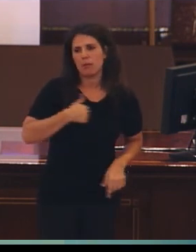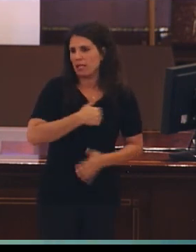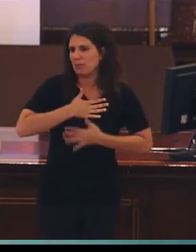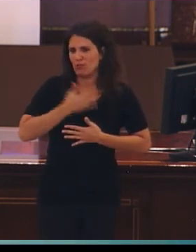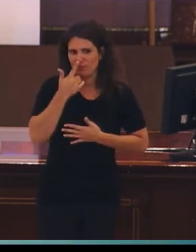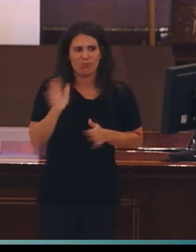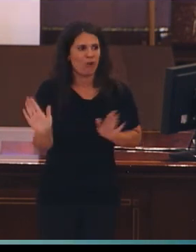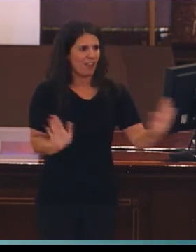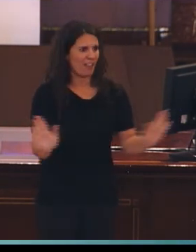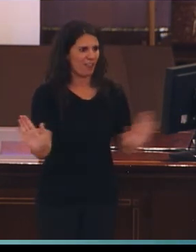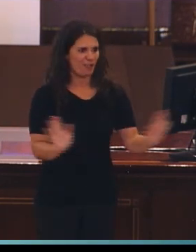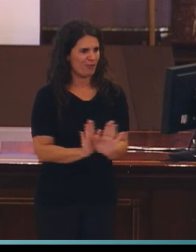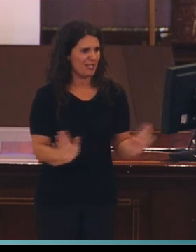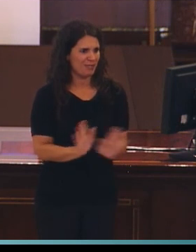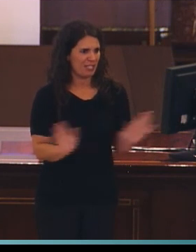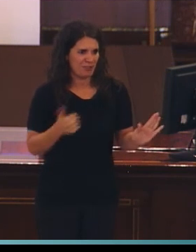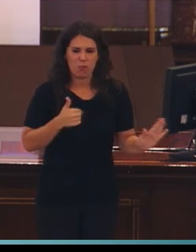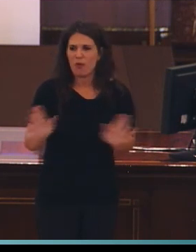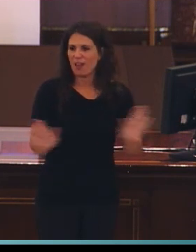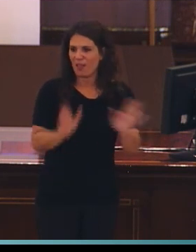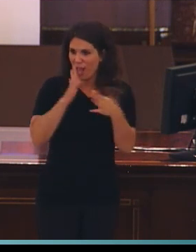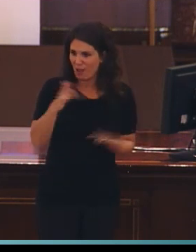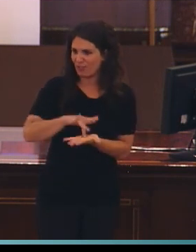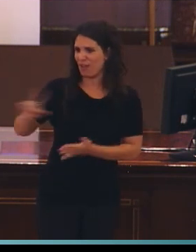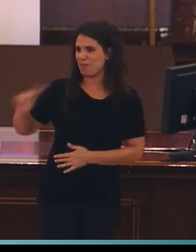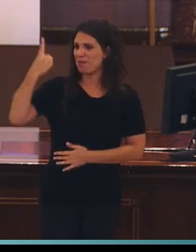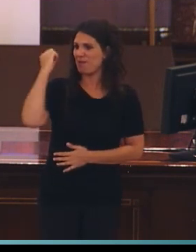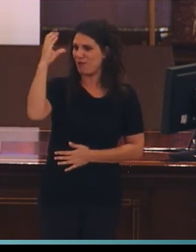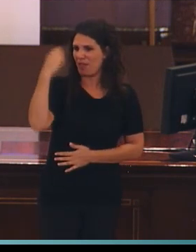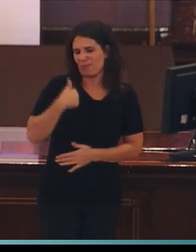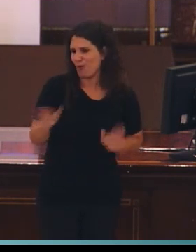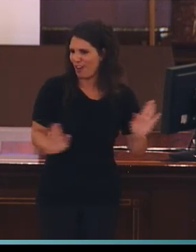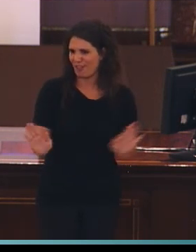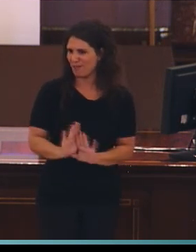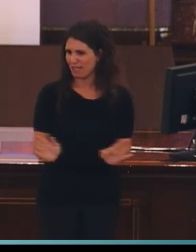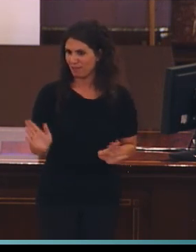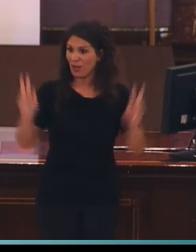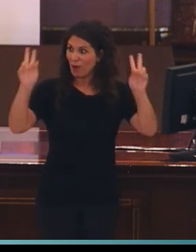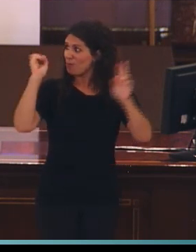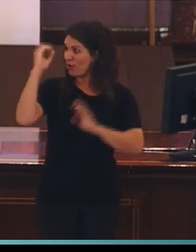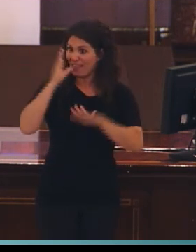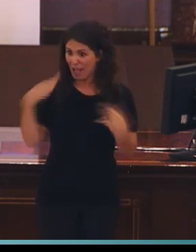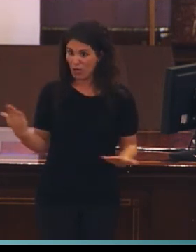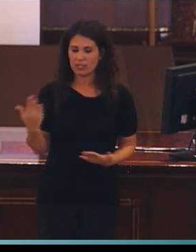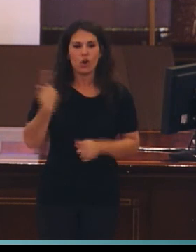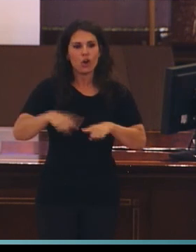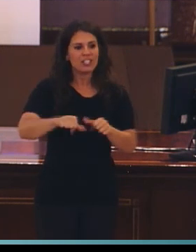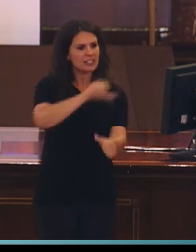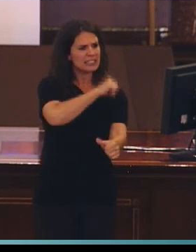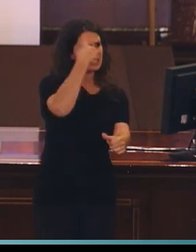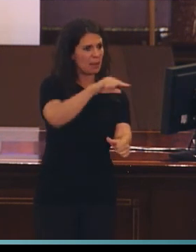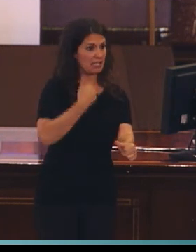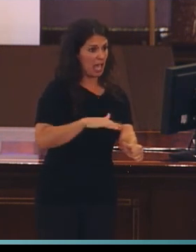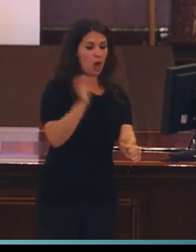moderador de la primera ponencia, que tiene el título «Lo que ya sabemos y lo que deberíamos